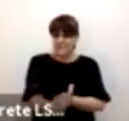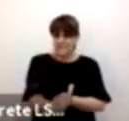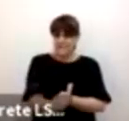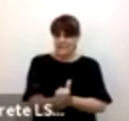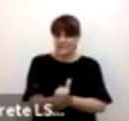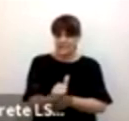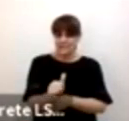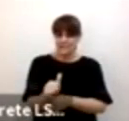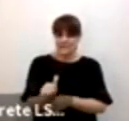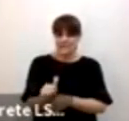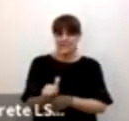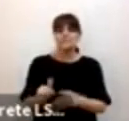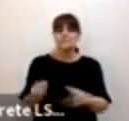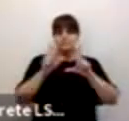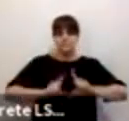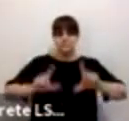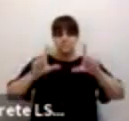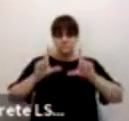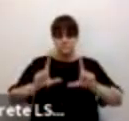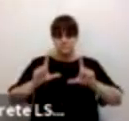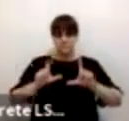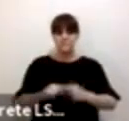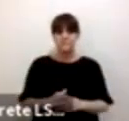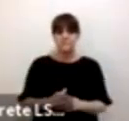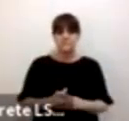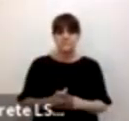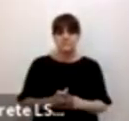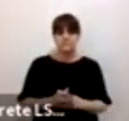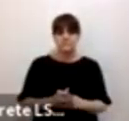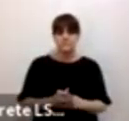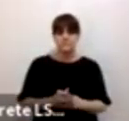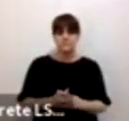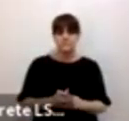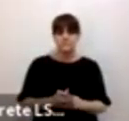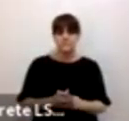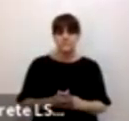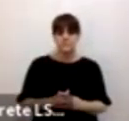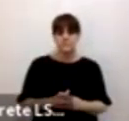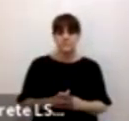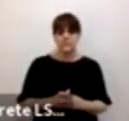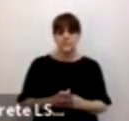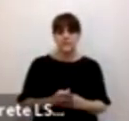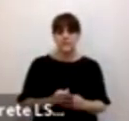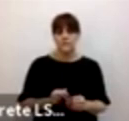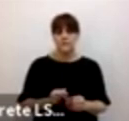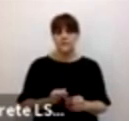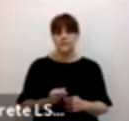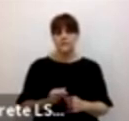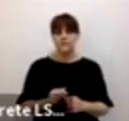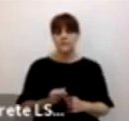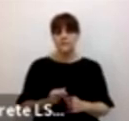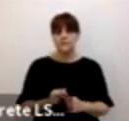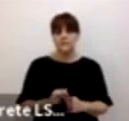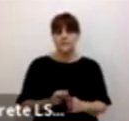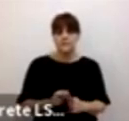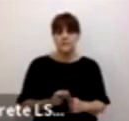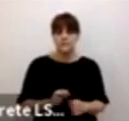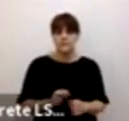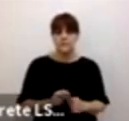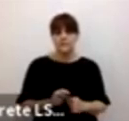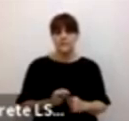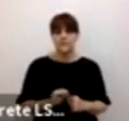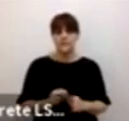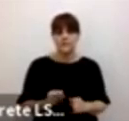En este sentido, lo que más nos enfocamos es hacia los perpetradores o